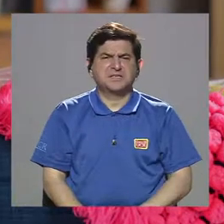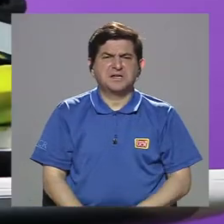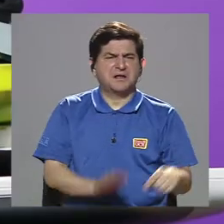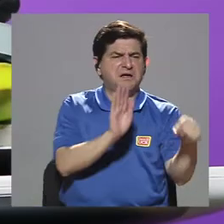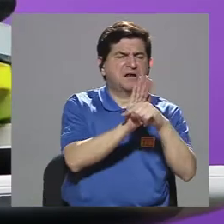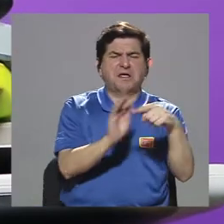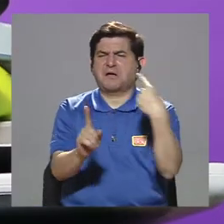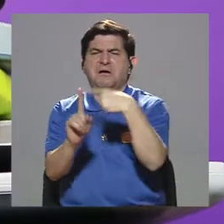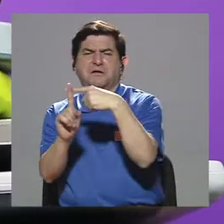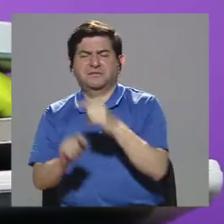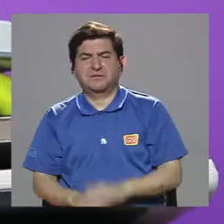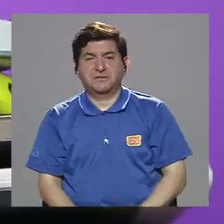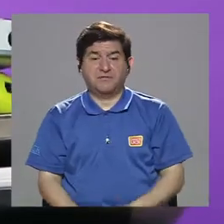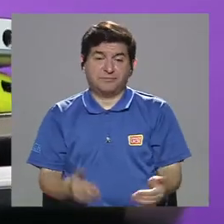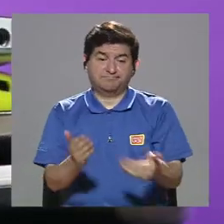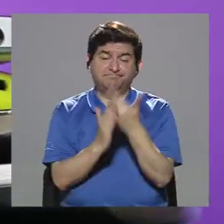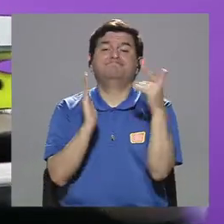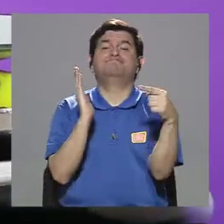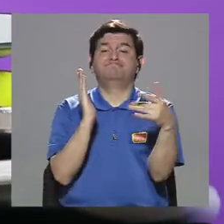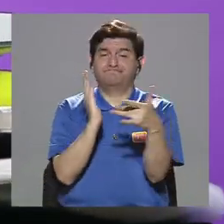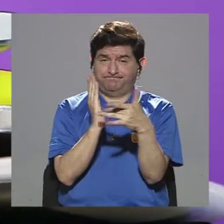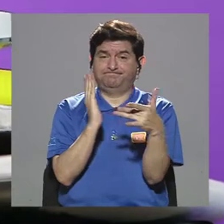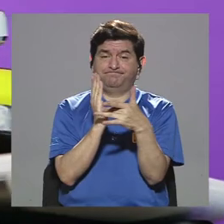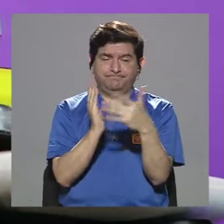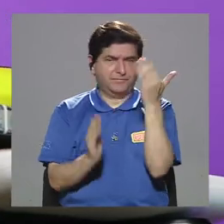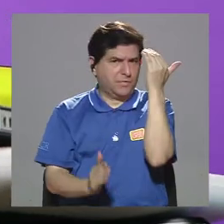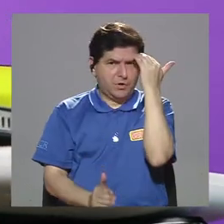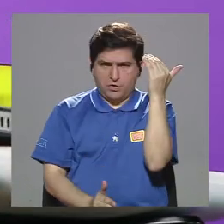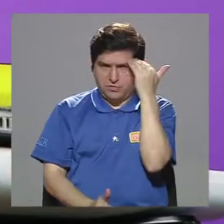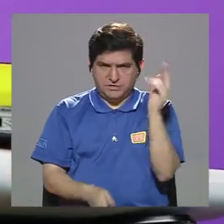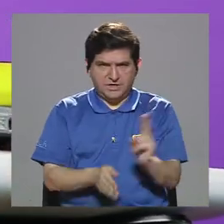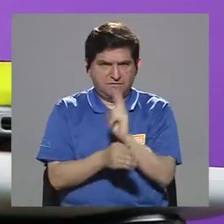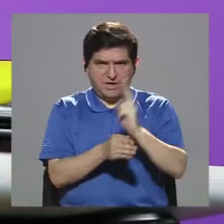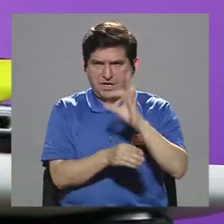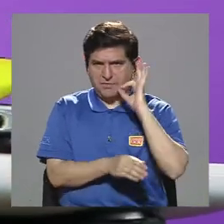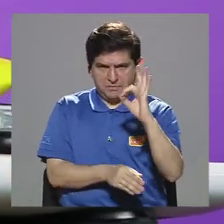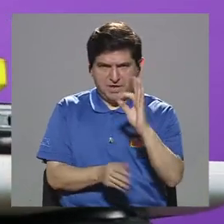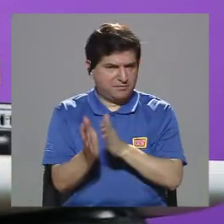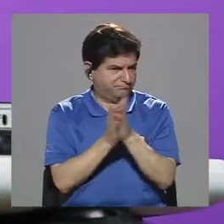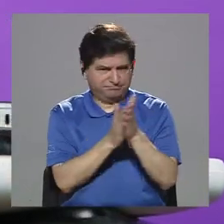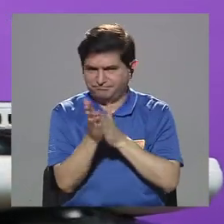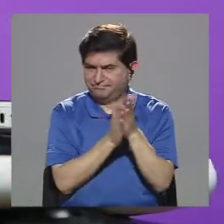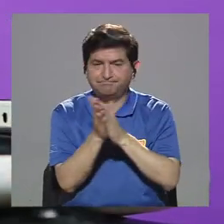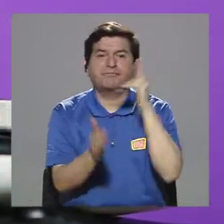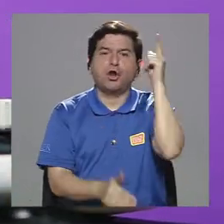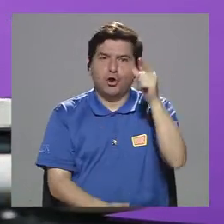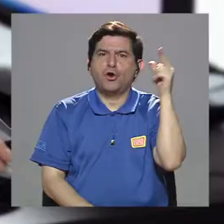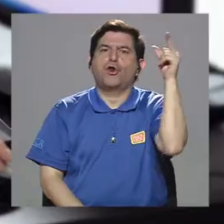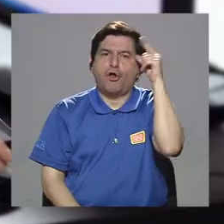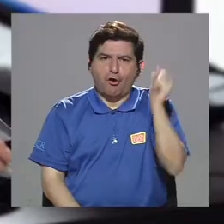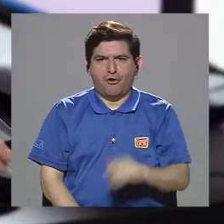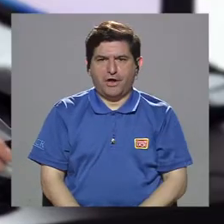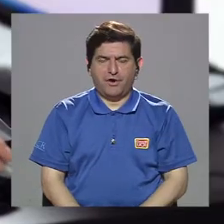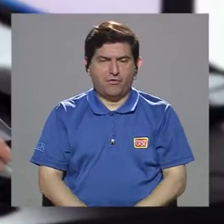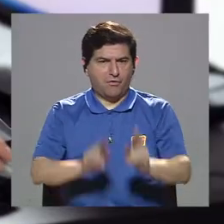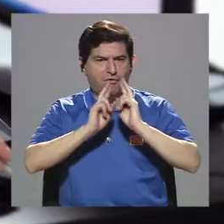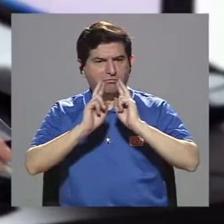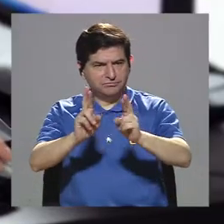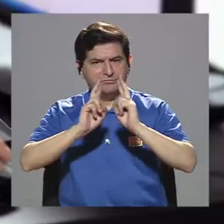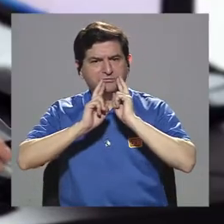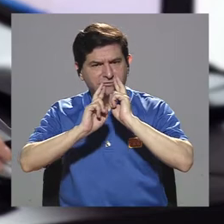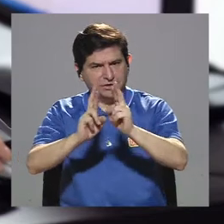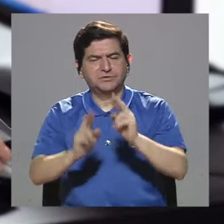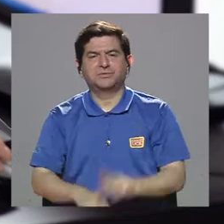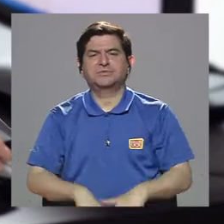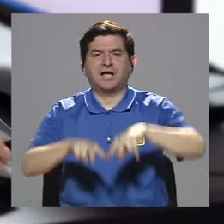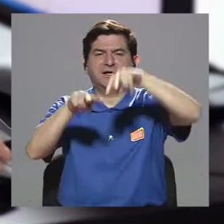positivo. El tema es que es una nueva tecnología que si no sabemos un buen uso, no le sacamos provecho, por supuesto que van a salir consecuencias